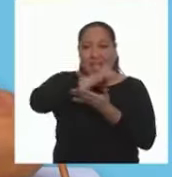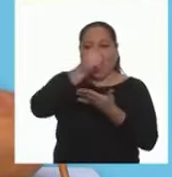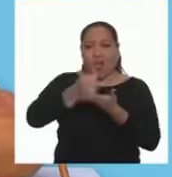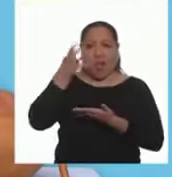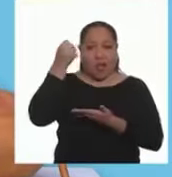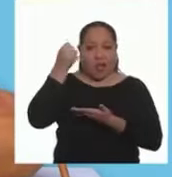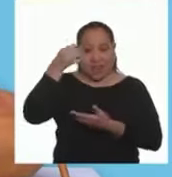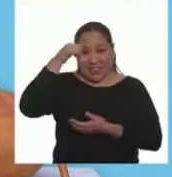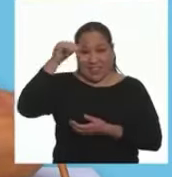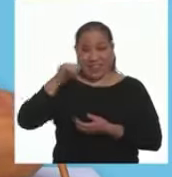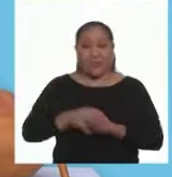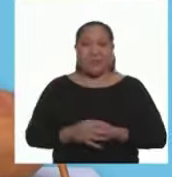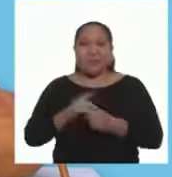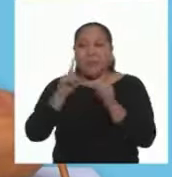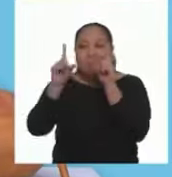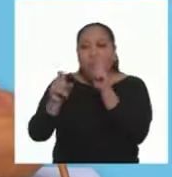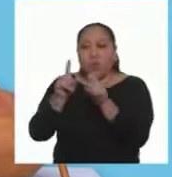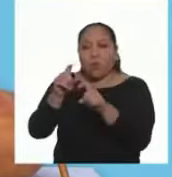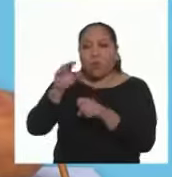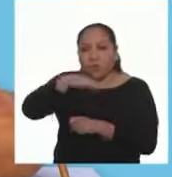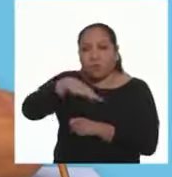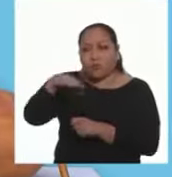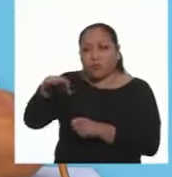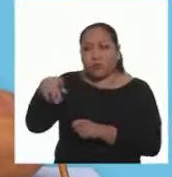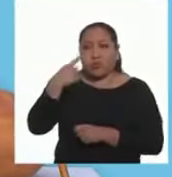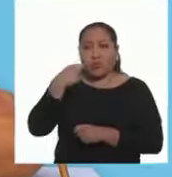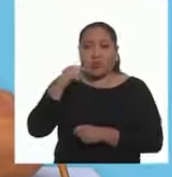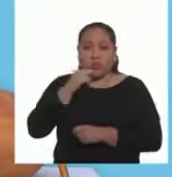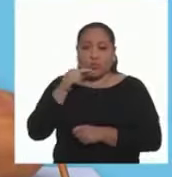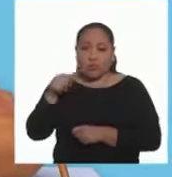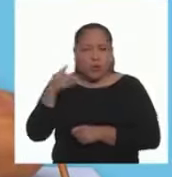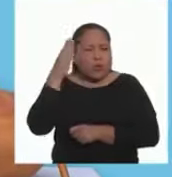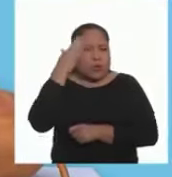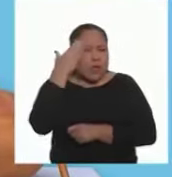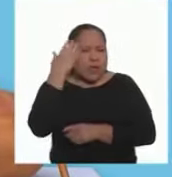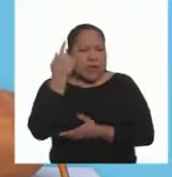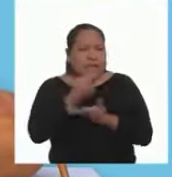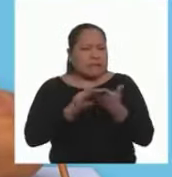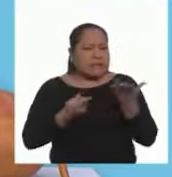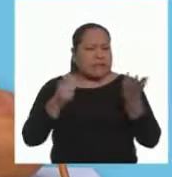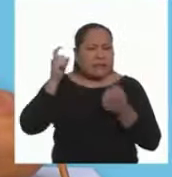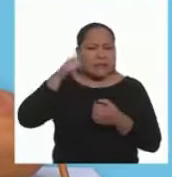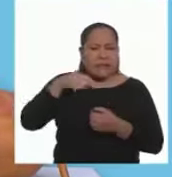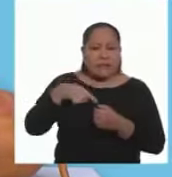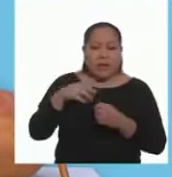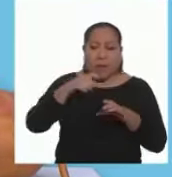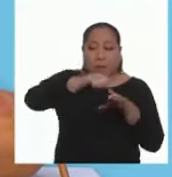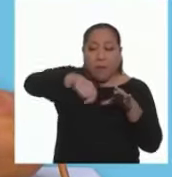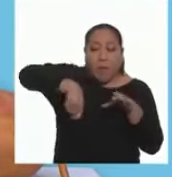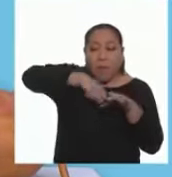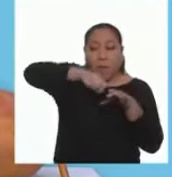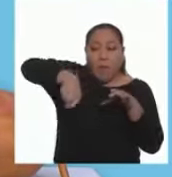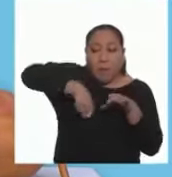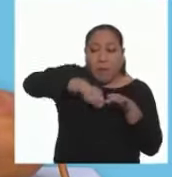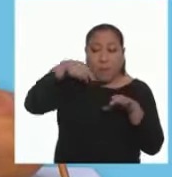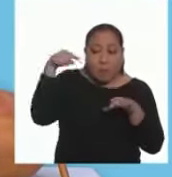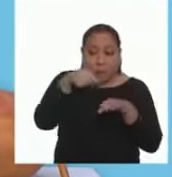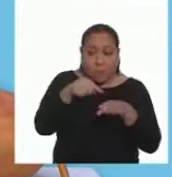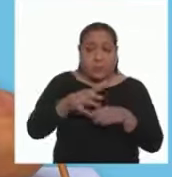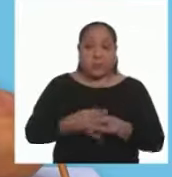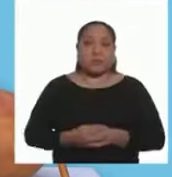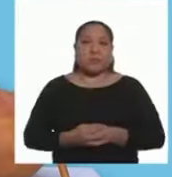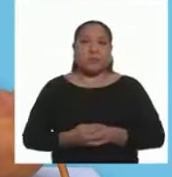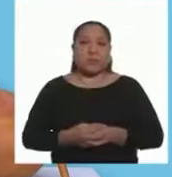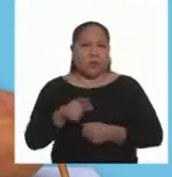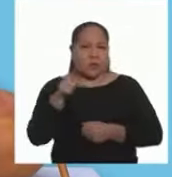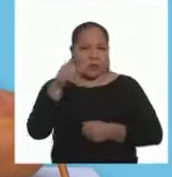arroz con leche Pregúntenle a su niña o niño ¿Sabes qué necesitaremos para hacer la